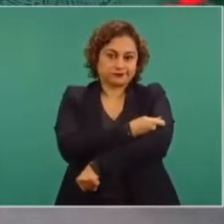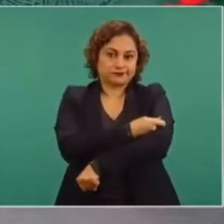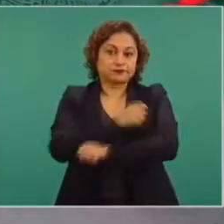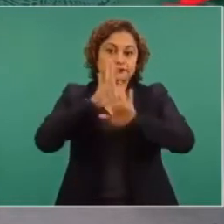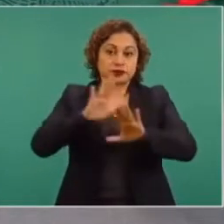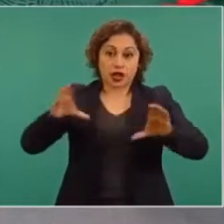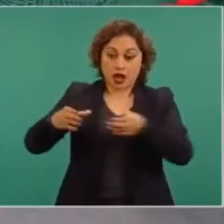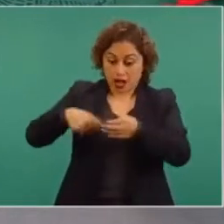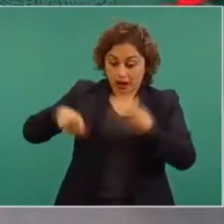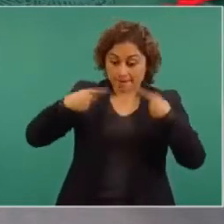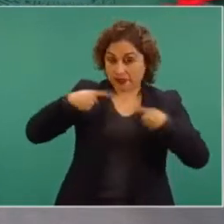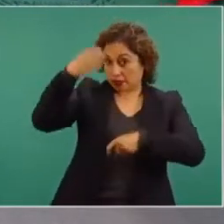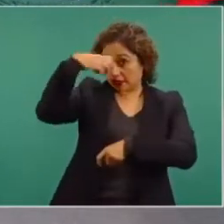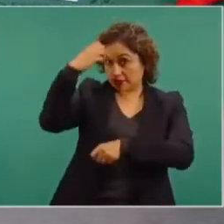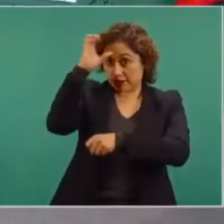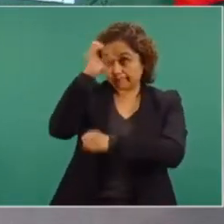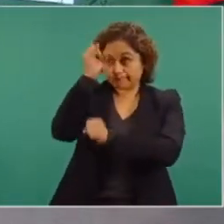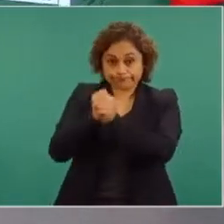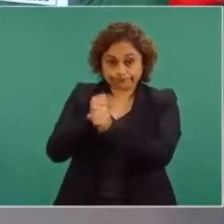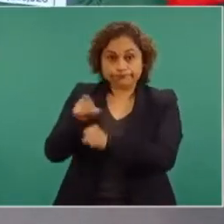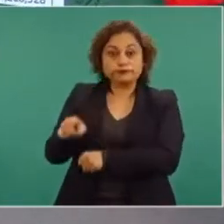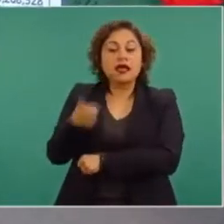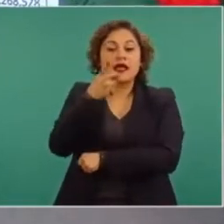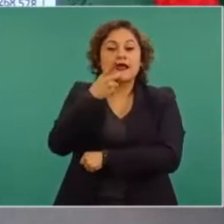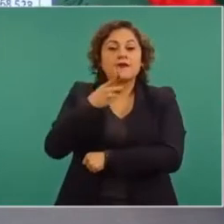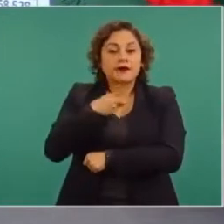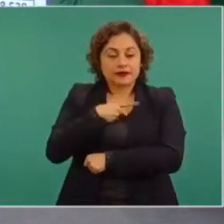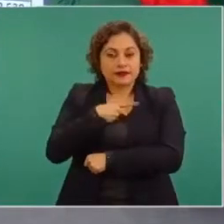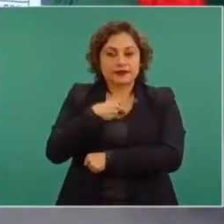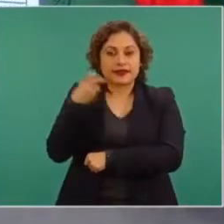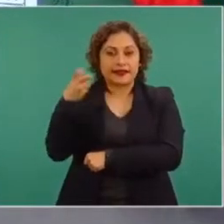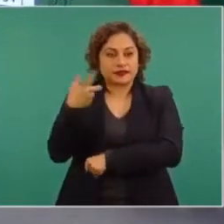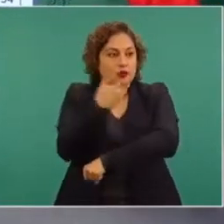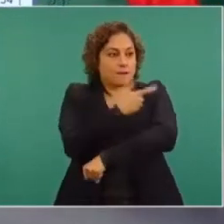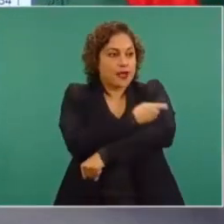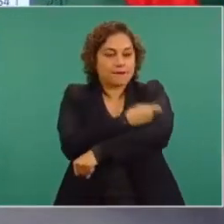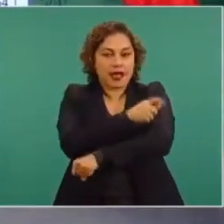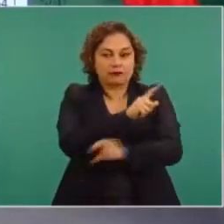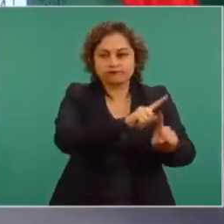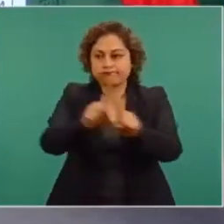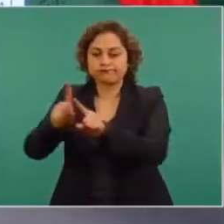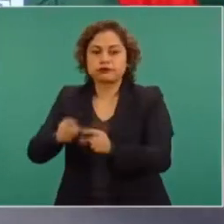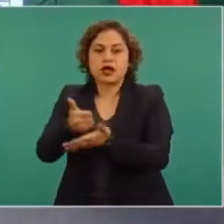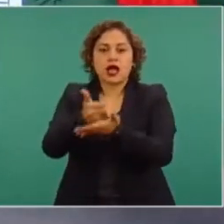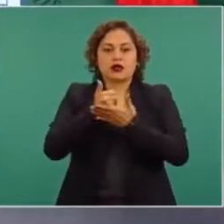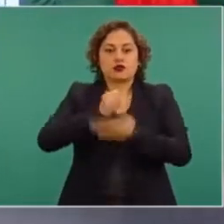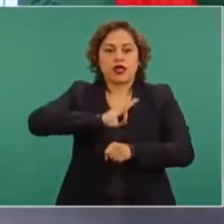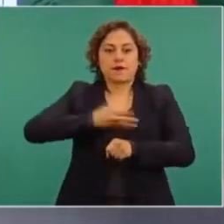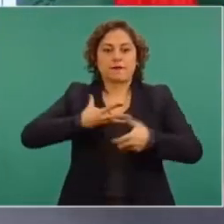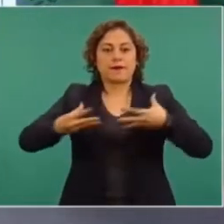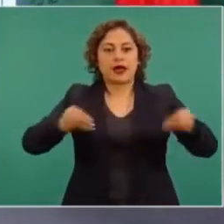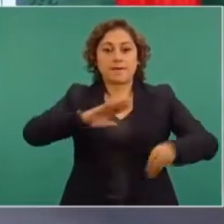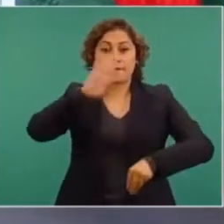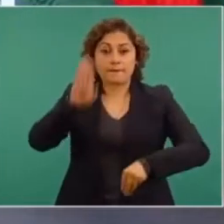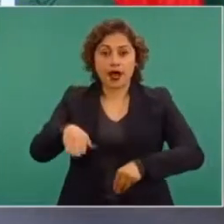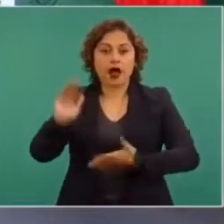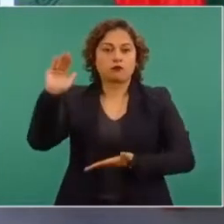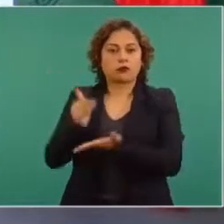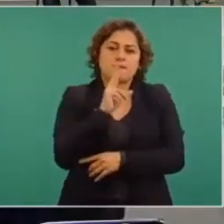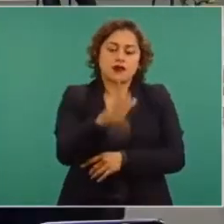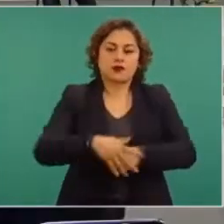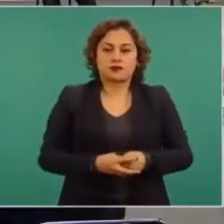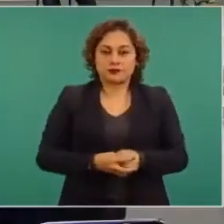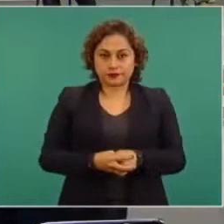científicos, nos va a permitir reducir la mortalidad por COVID hasta un 80 por ciento.